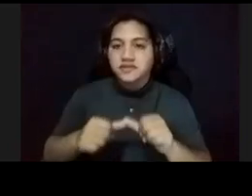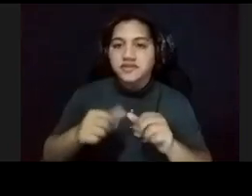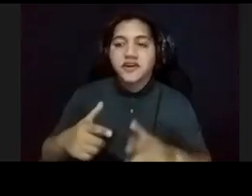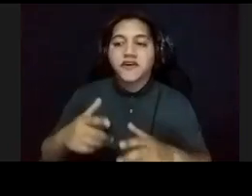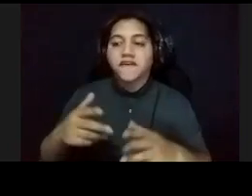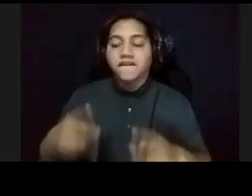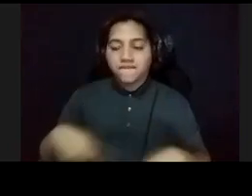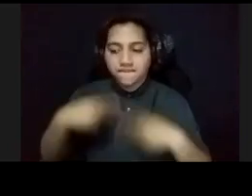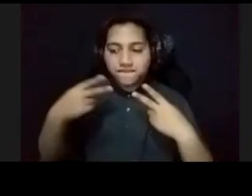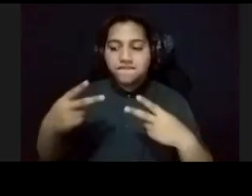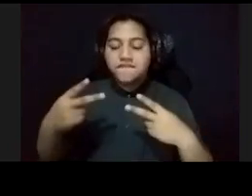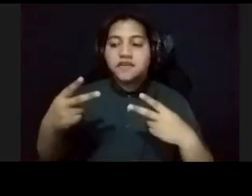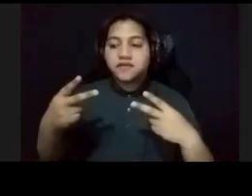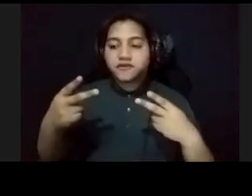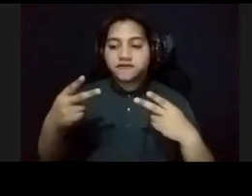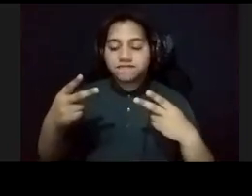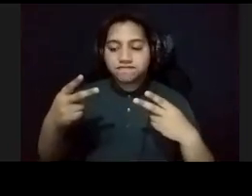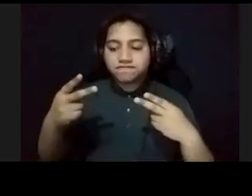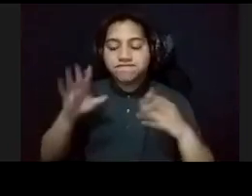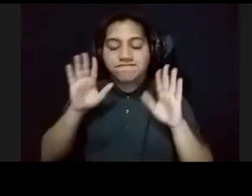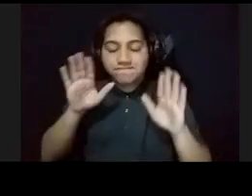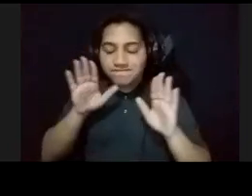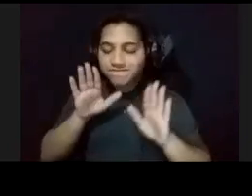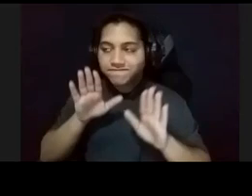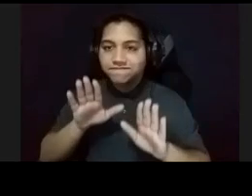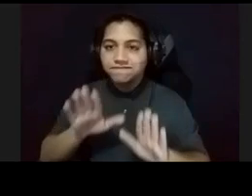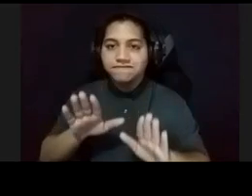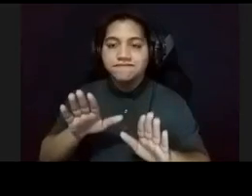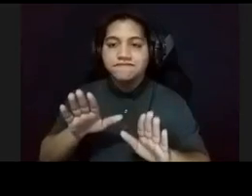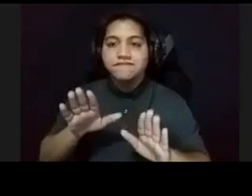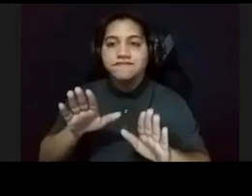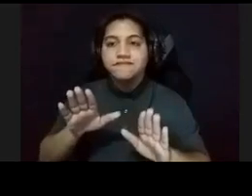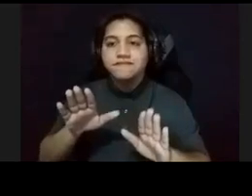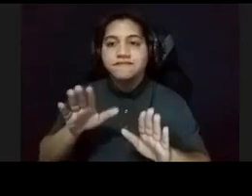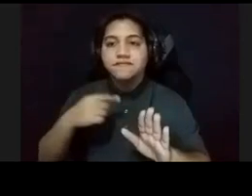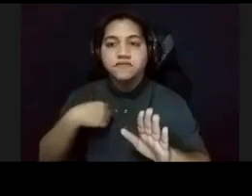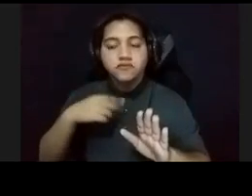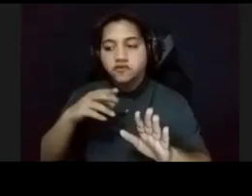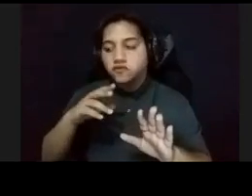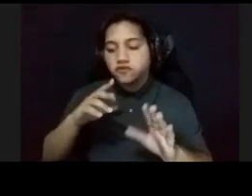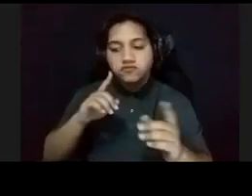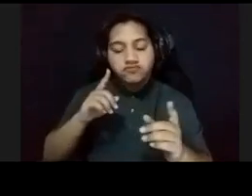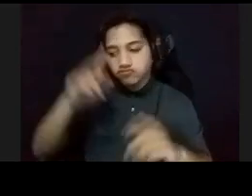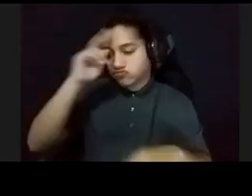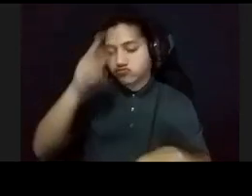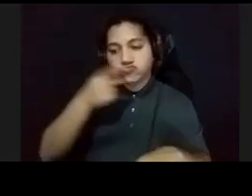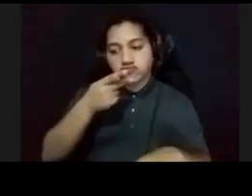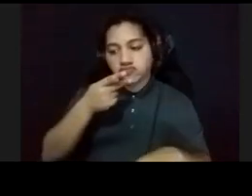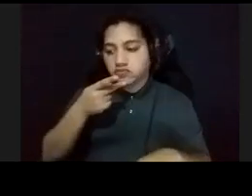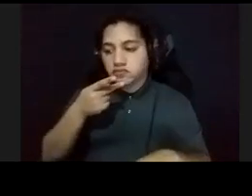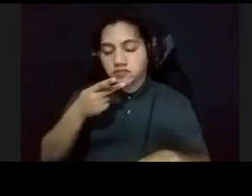ser humano, maravilloso, yo no lo había conocido, yo estaba en,